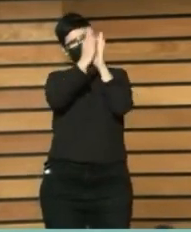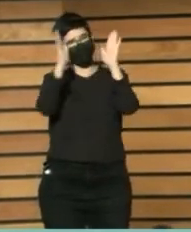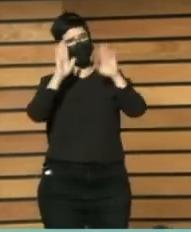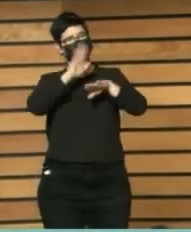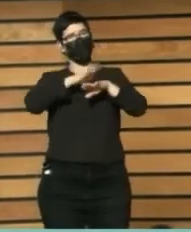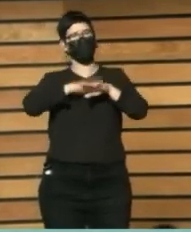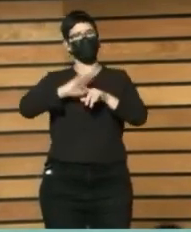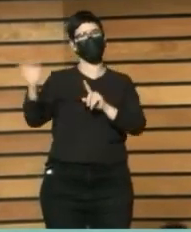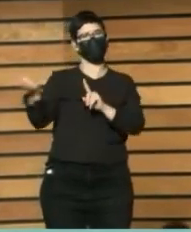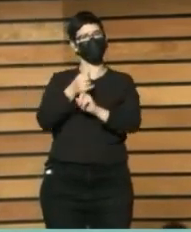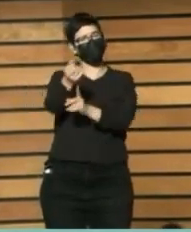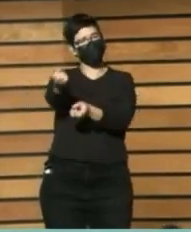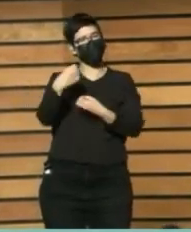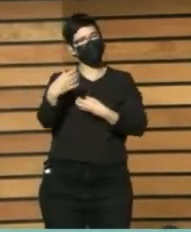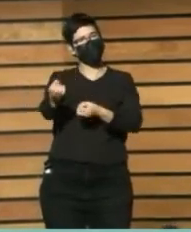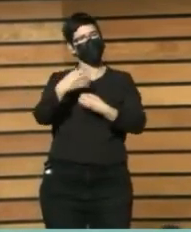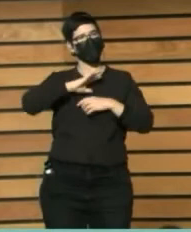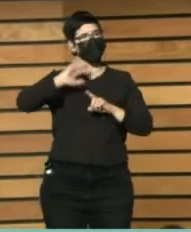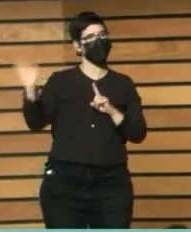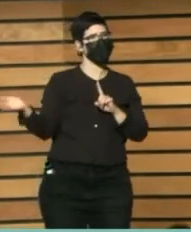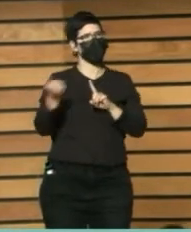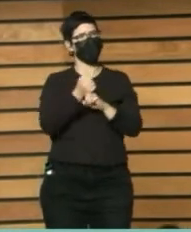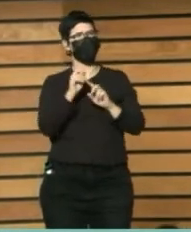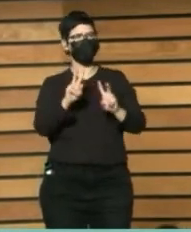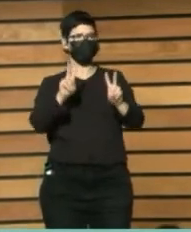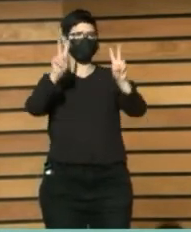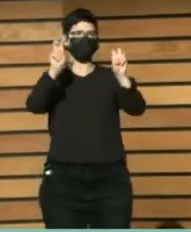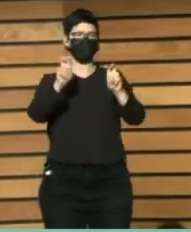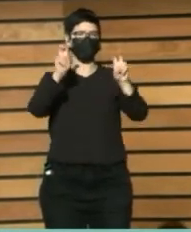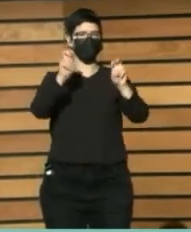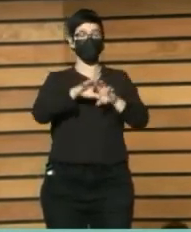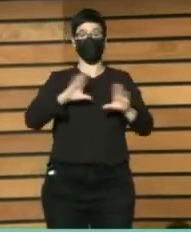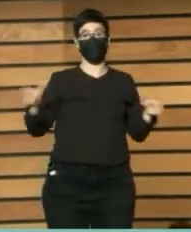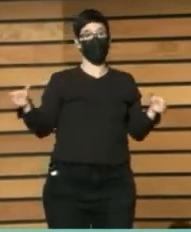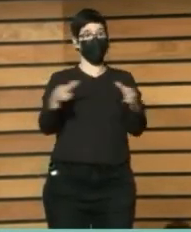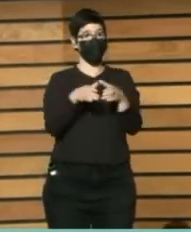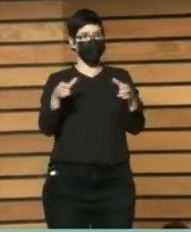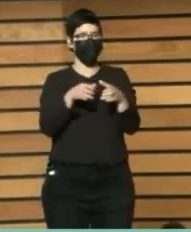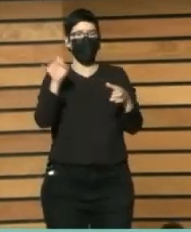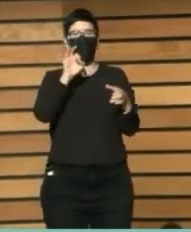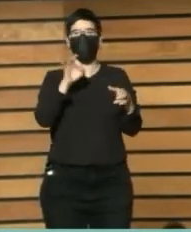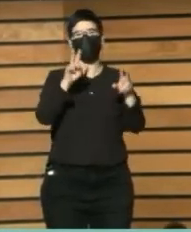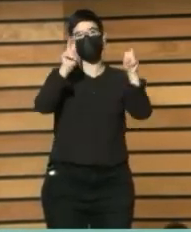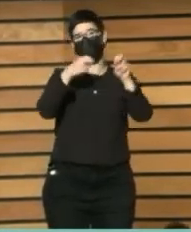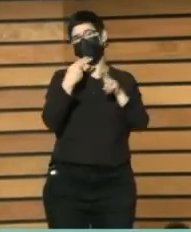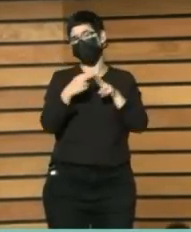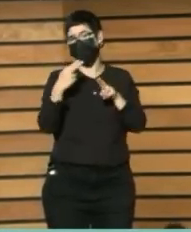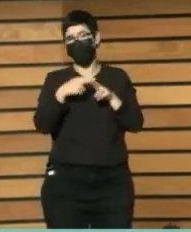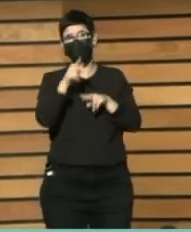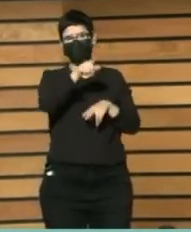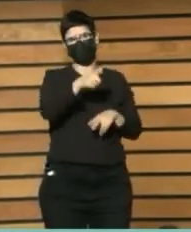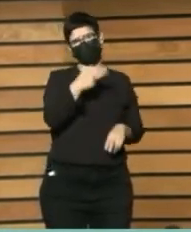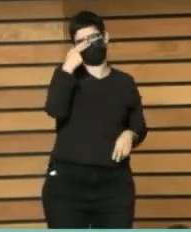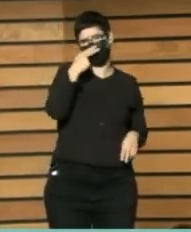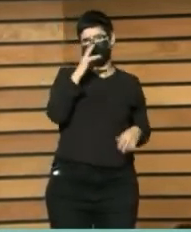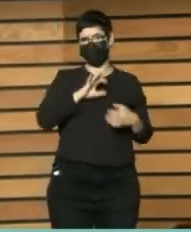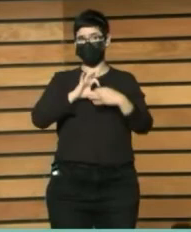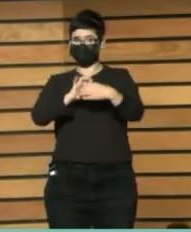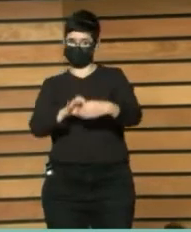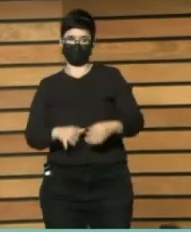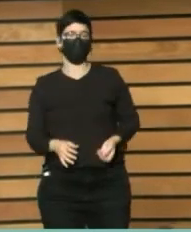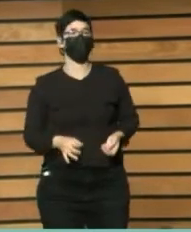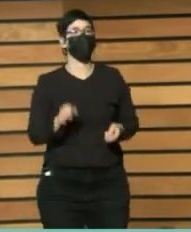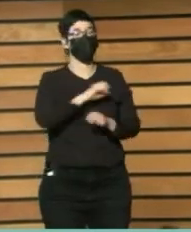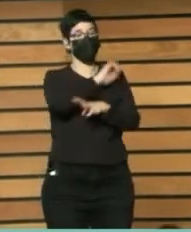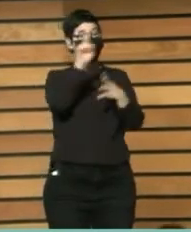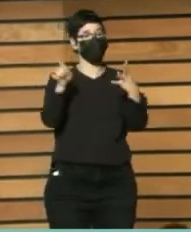Información Acerca de cuestiones Relacionadas Con la comunidad O cuestiones políticas Que le interesan En particular? Y la